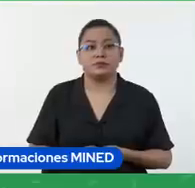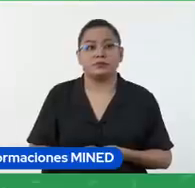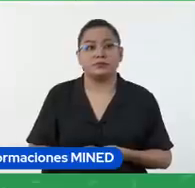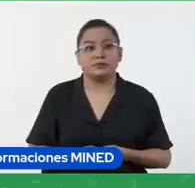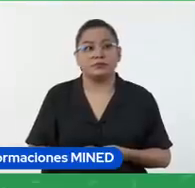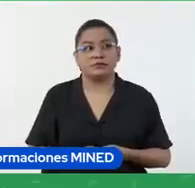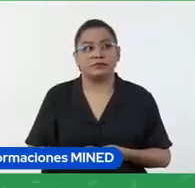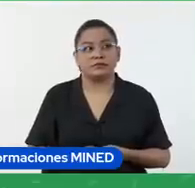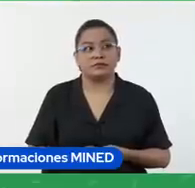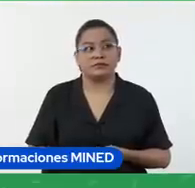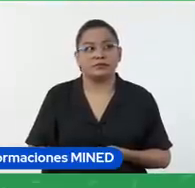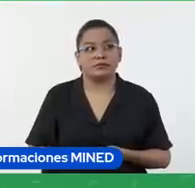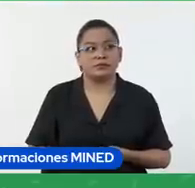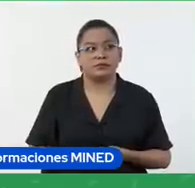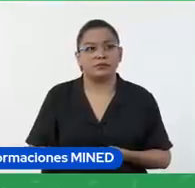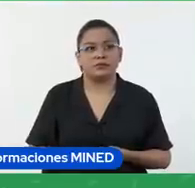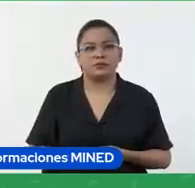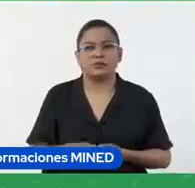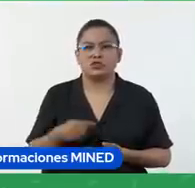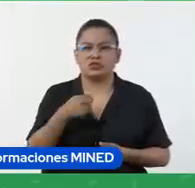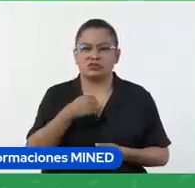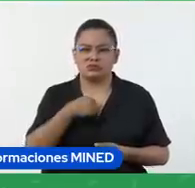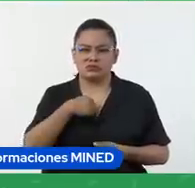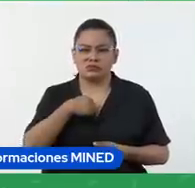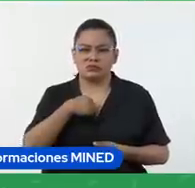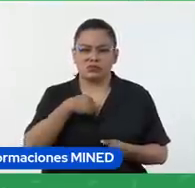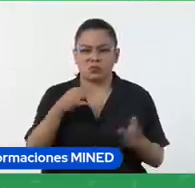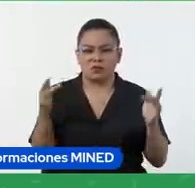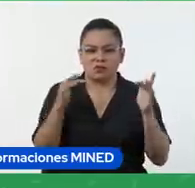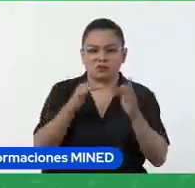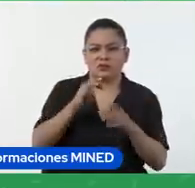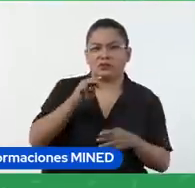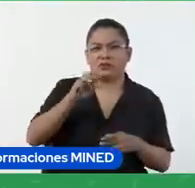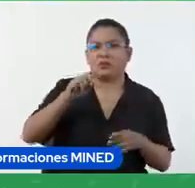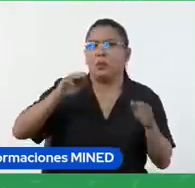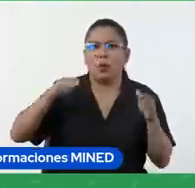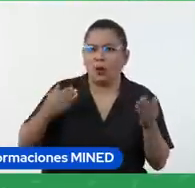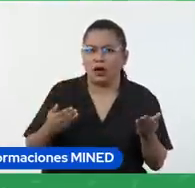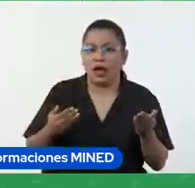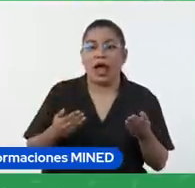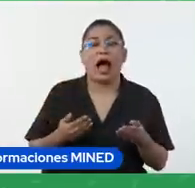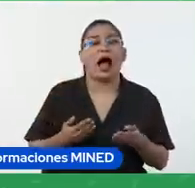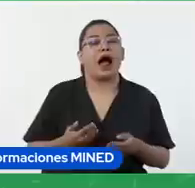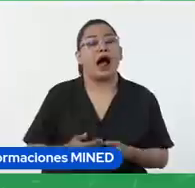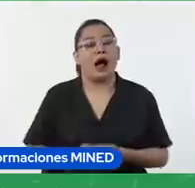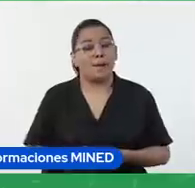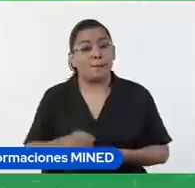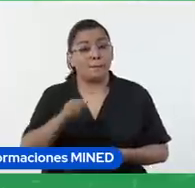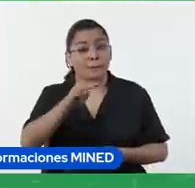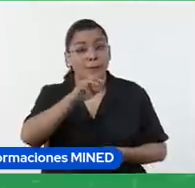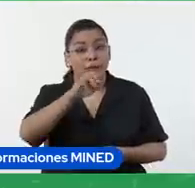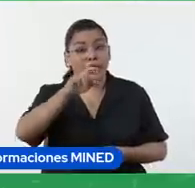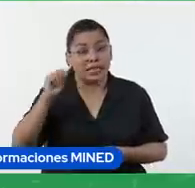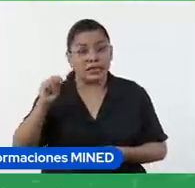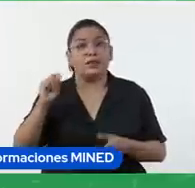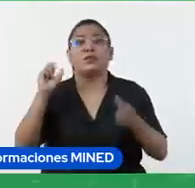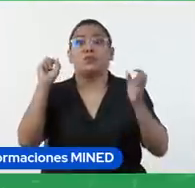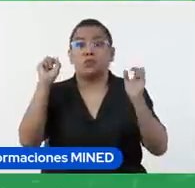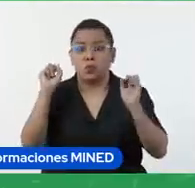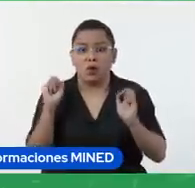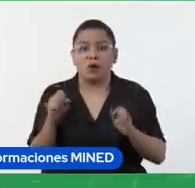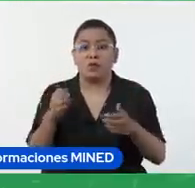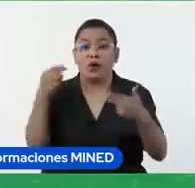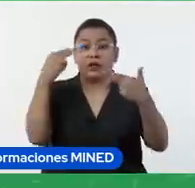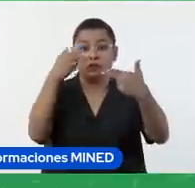porque esto lo conecté con MIT en MIT tenemos la opción de crear una pizarra en